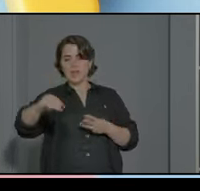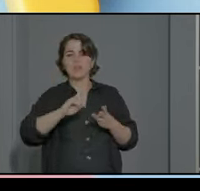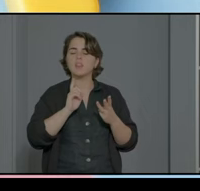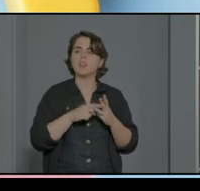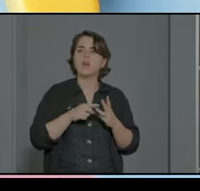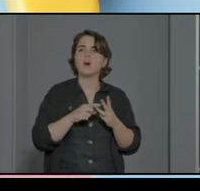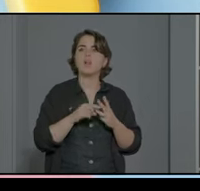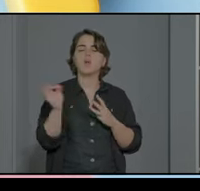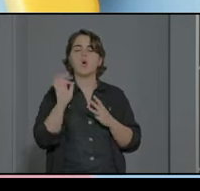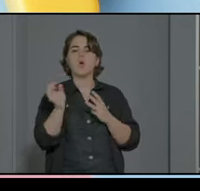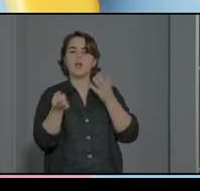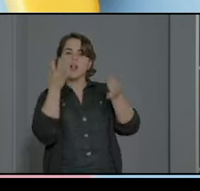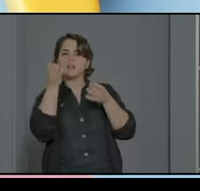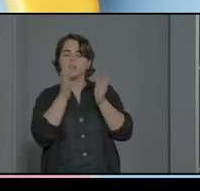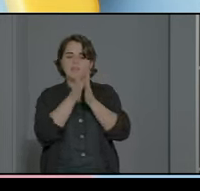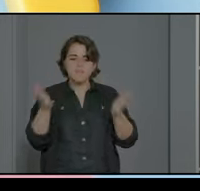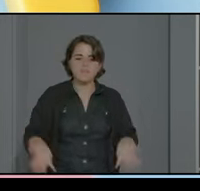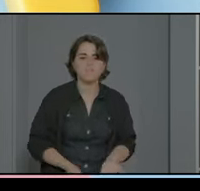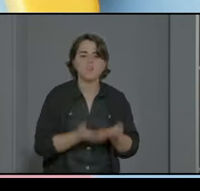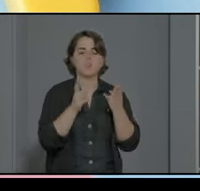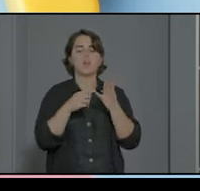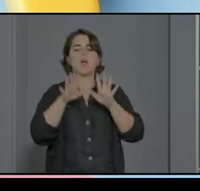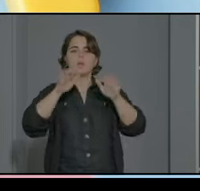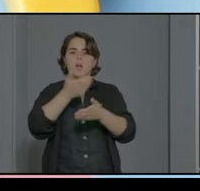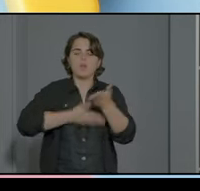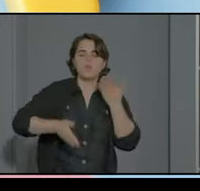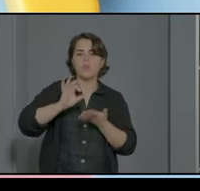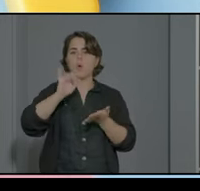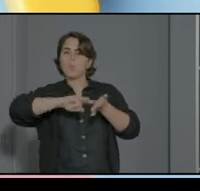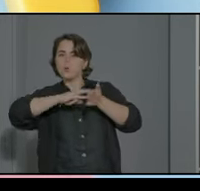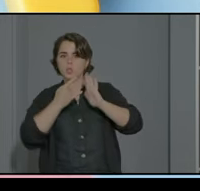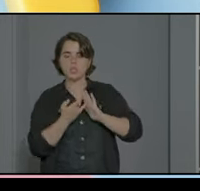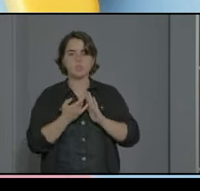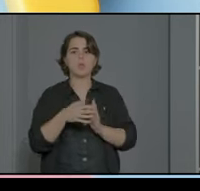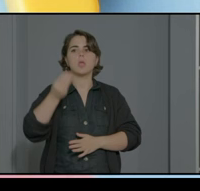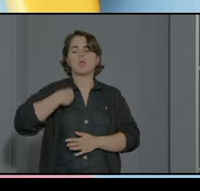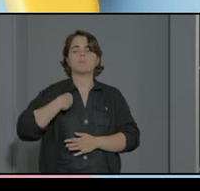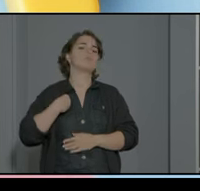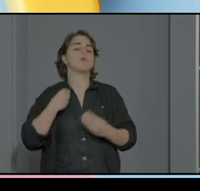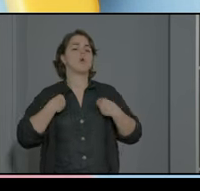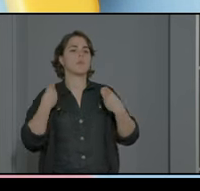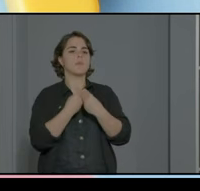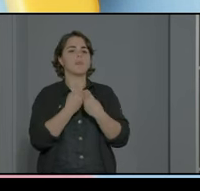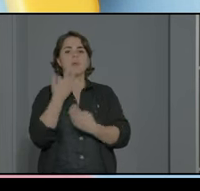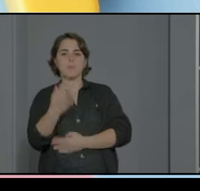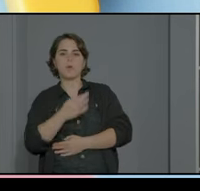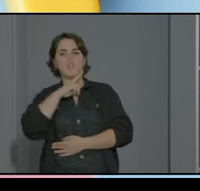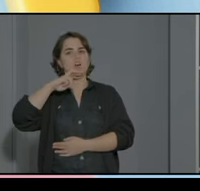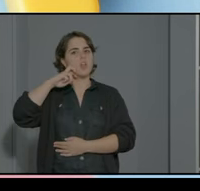fomentar la creatividad desde aprendizaje cooperativo por proyectos así como trabajando la convivencia y los valores